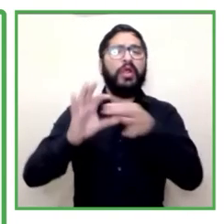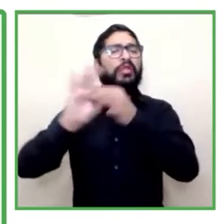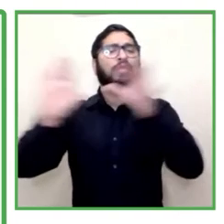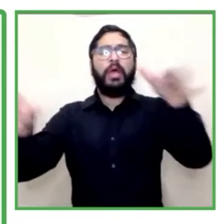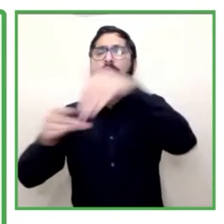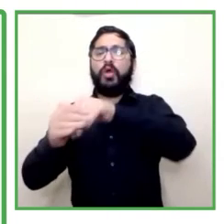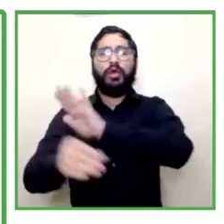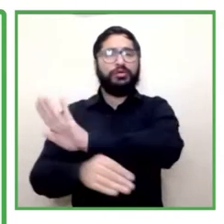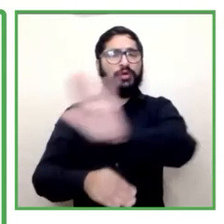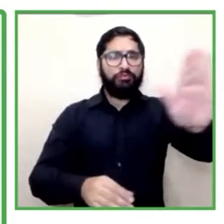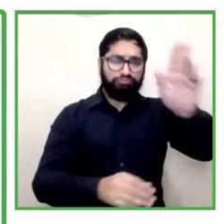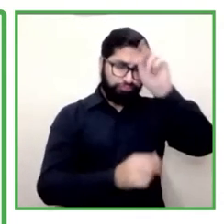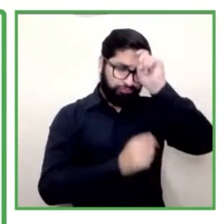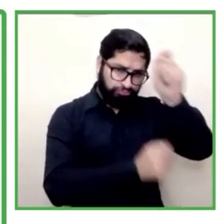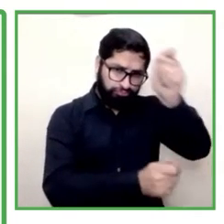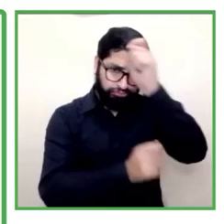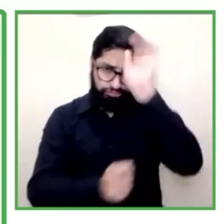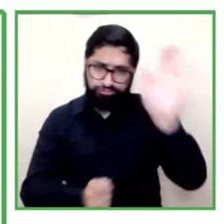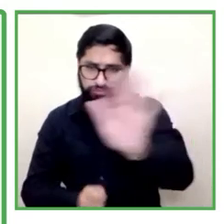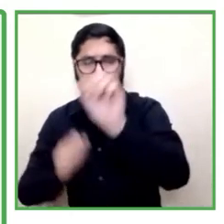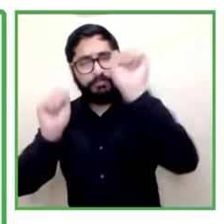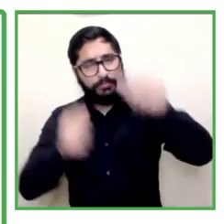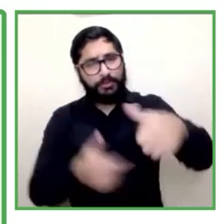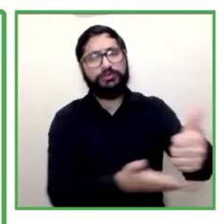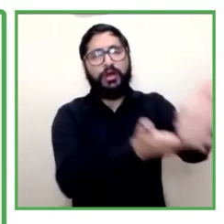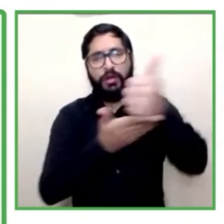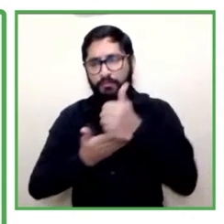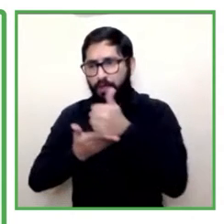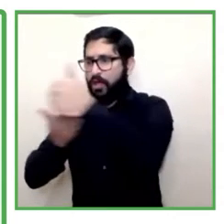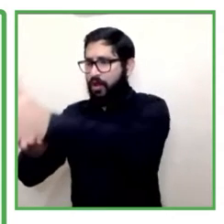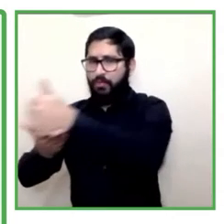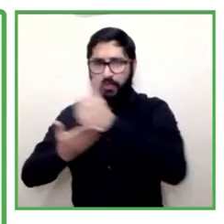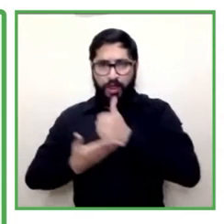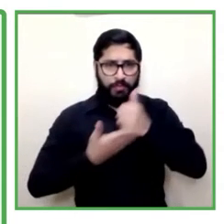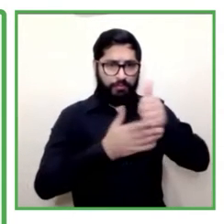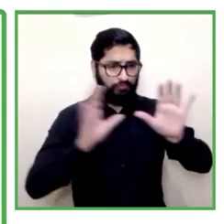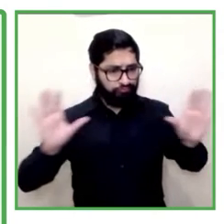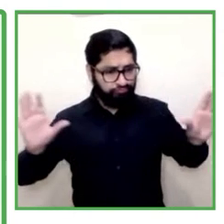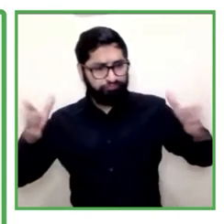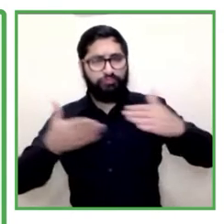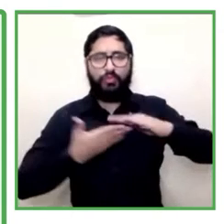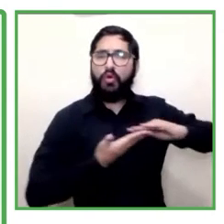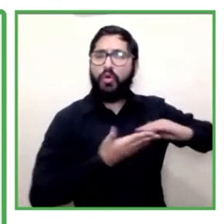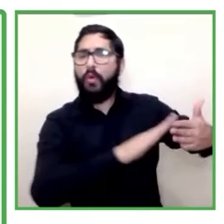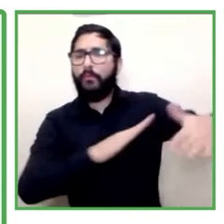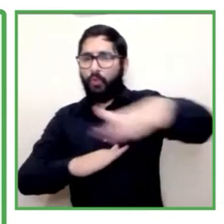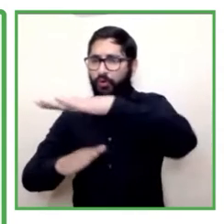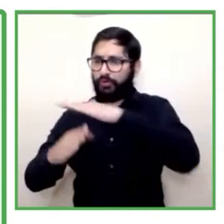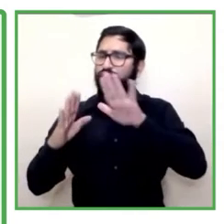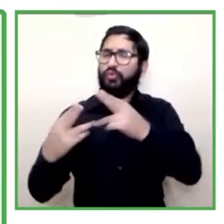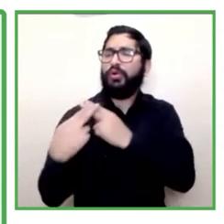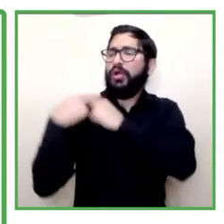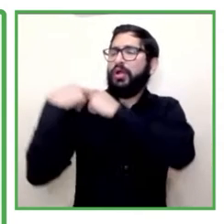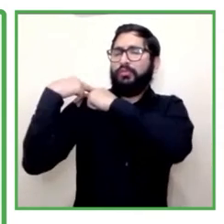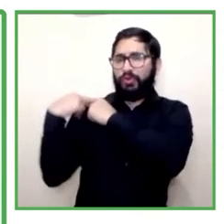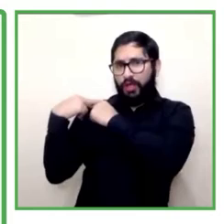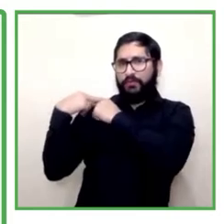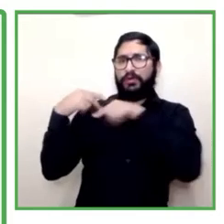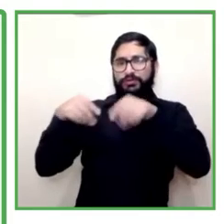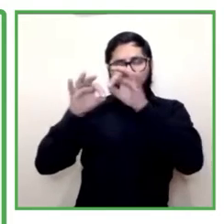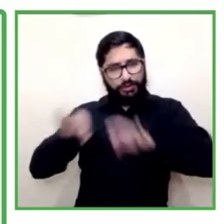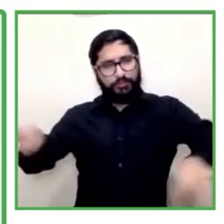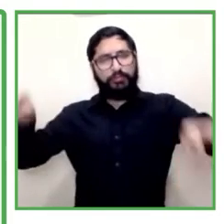solidaridad, a la ayuda mutua, a la equidad, la democracia y la responsabilidad. En ese sentido, cuando uno habla de cooperativa,